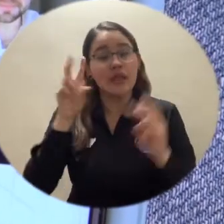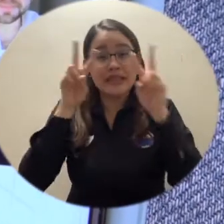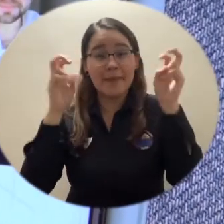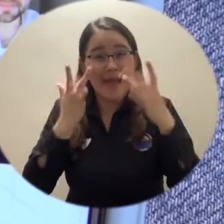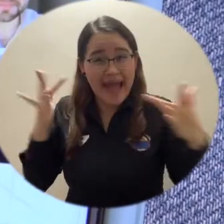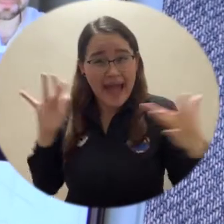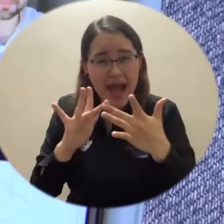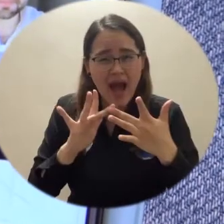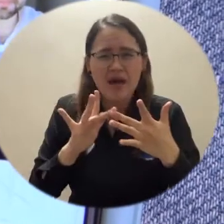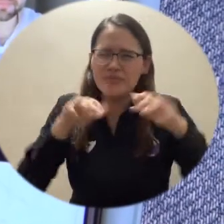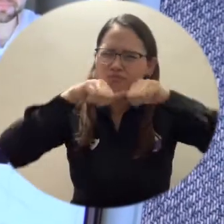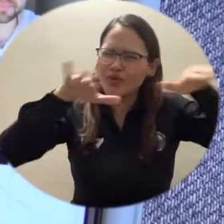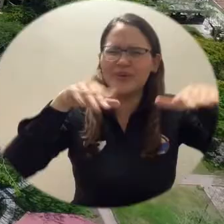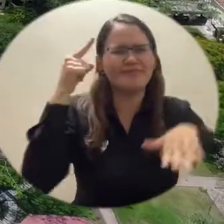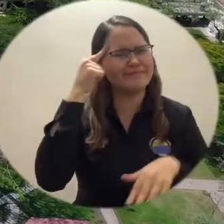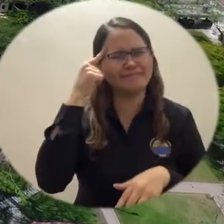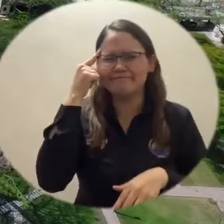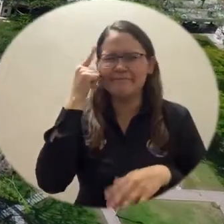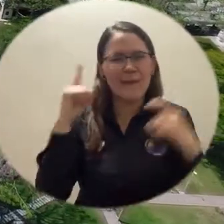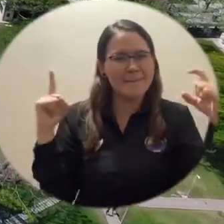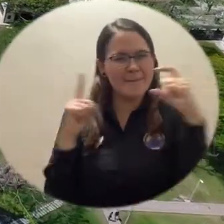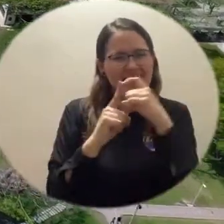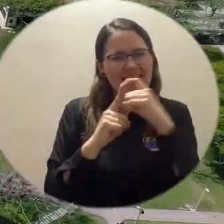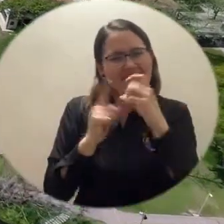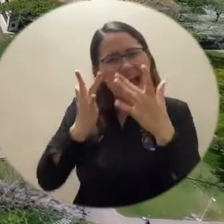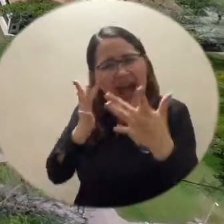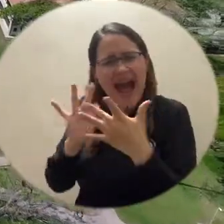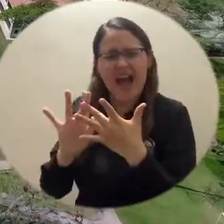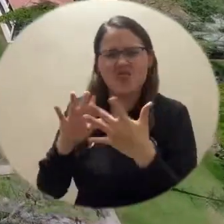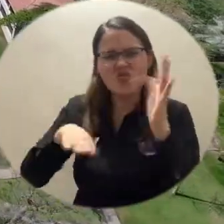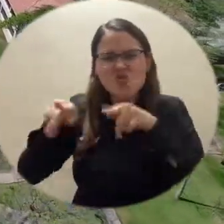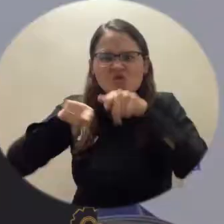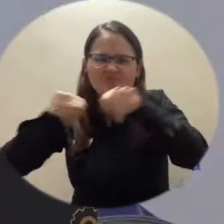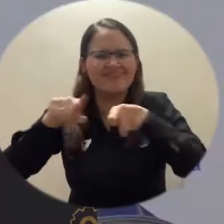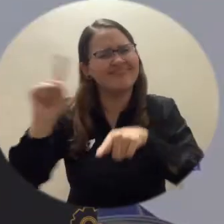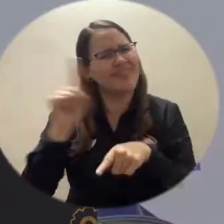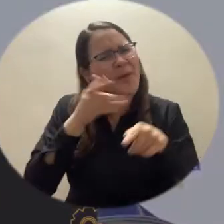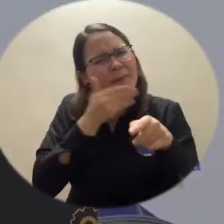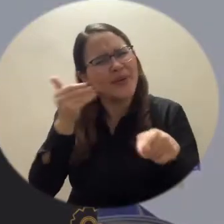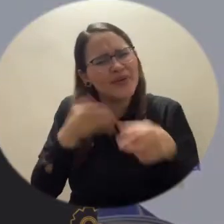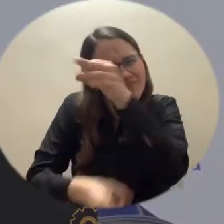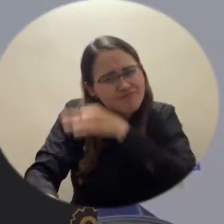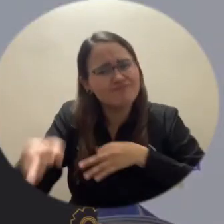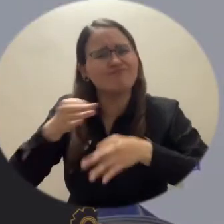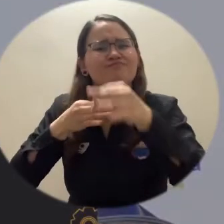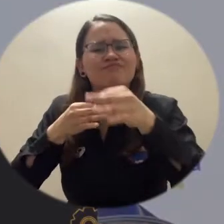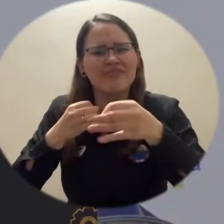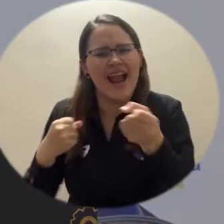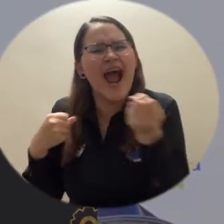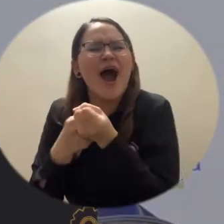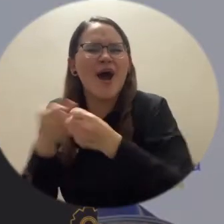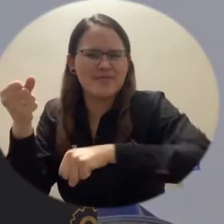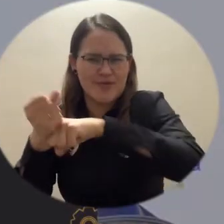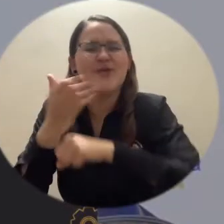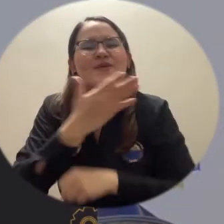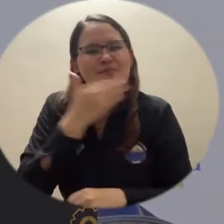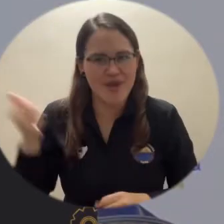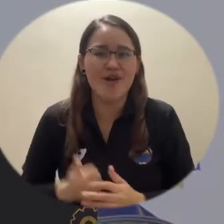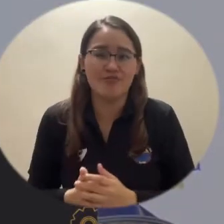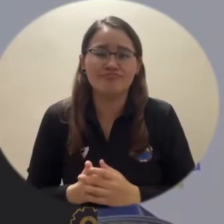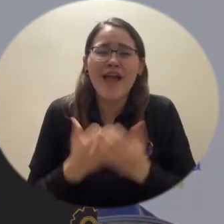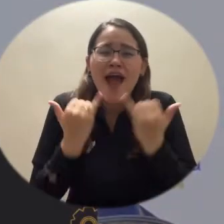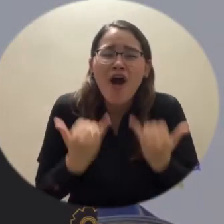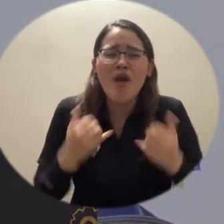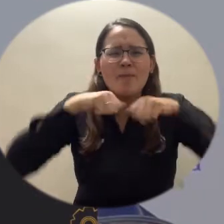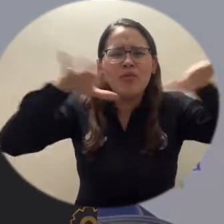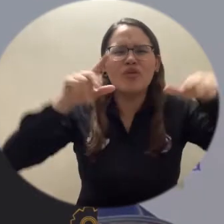debemos reemplazar ese paradigma de competir por el de cooperar, porque en realidad de lo público competimos contra la exclusión, la falta